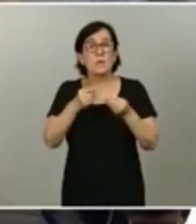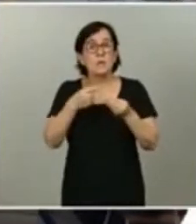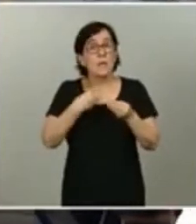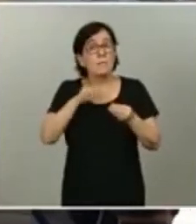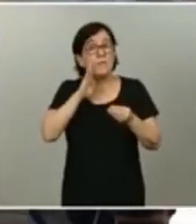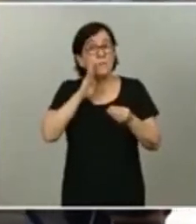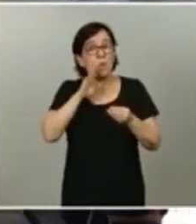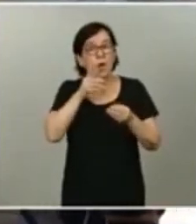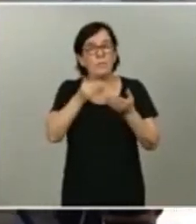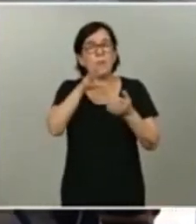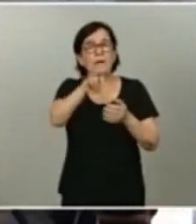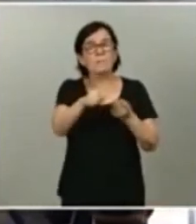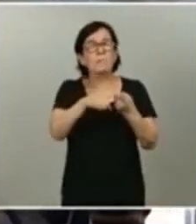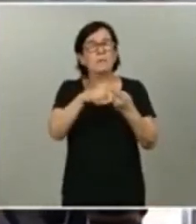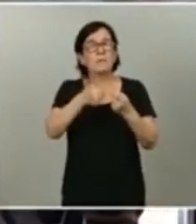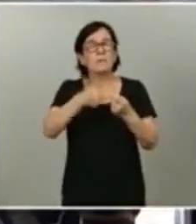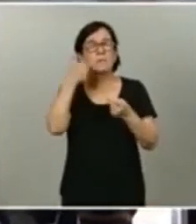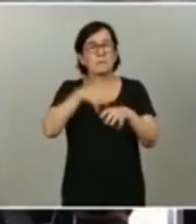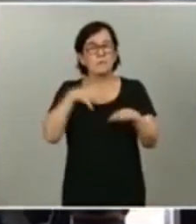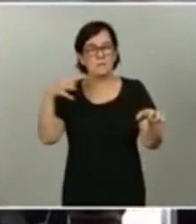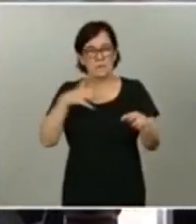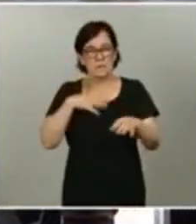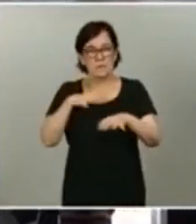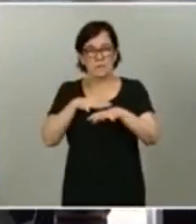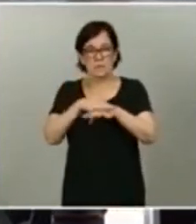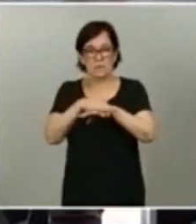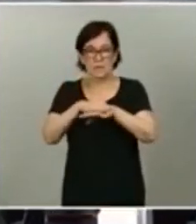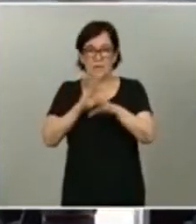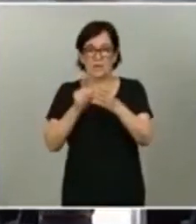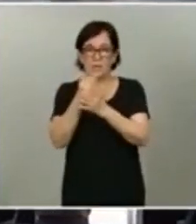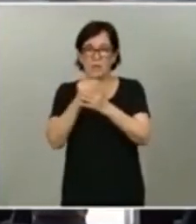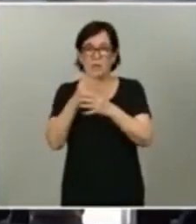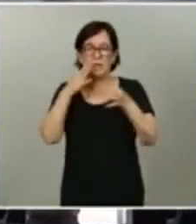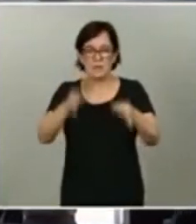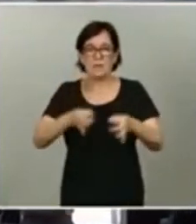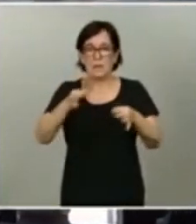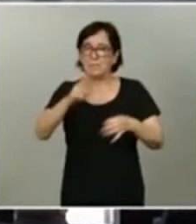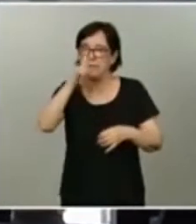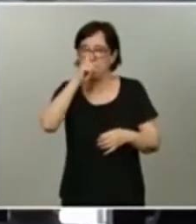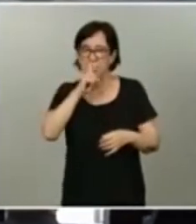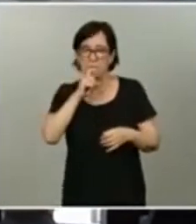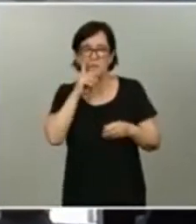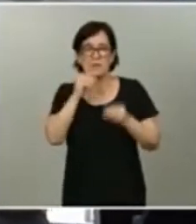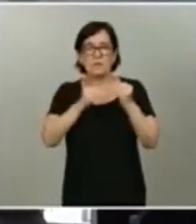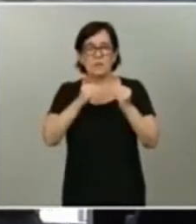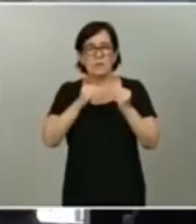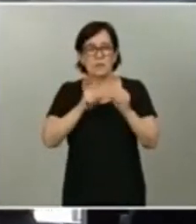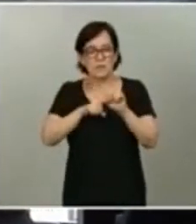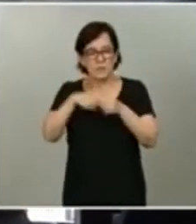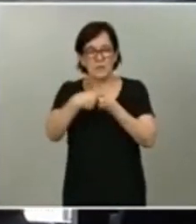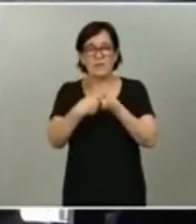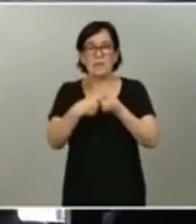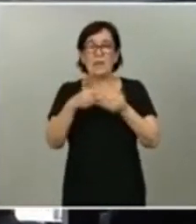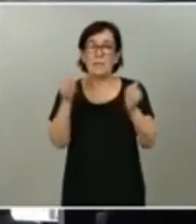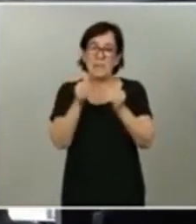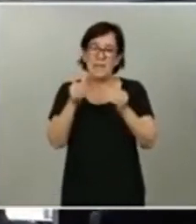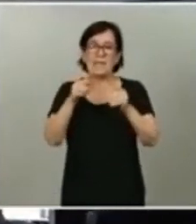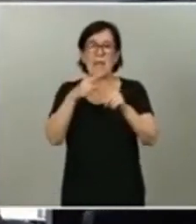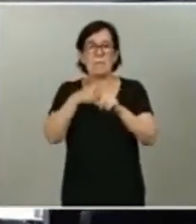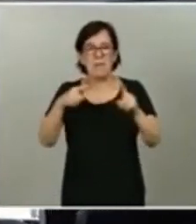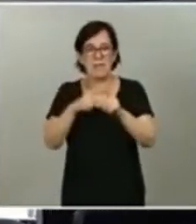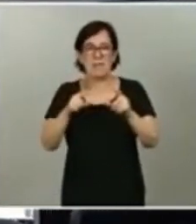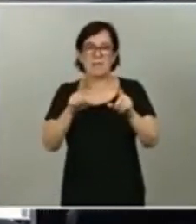para la mayor parte de nuestro tejido productivo, que siempre les recuerdo está compuesto por pequeñas y medianas empresas.